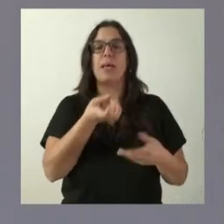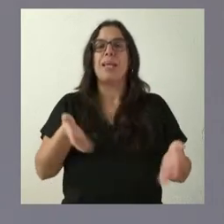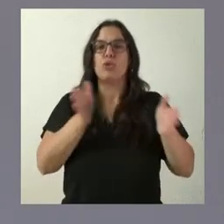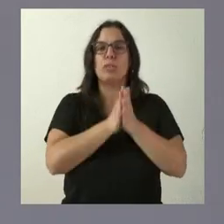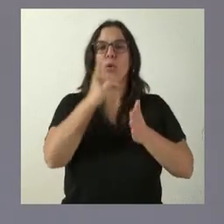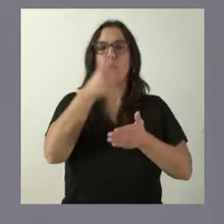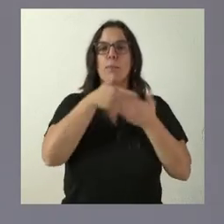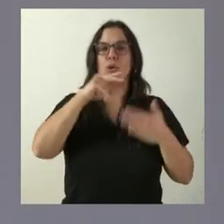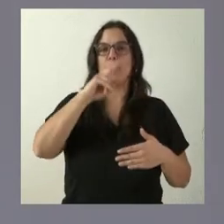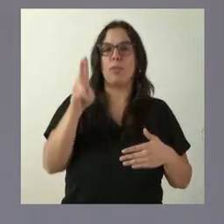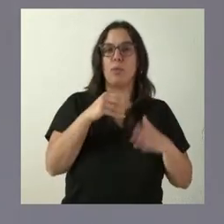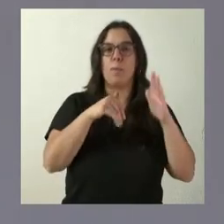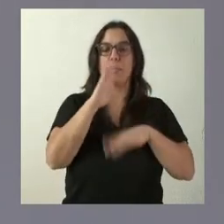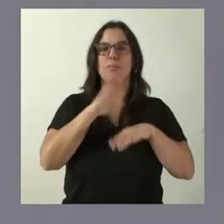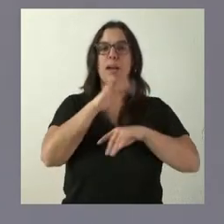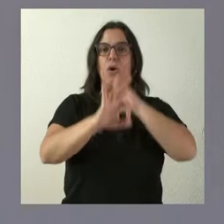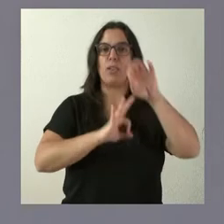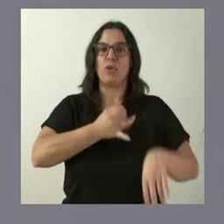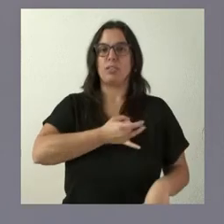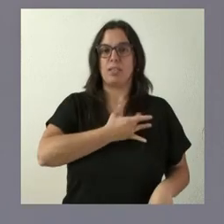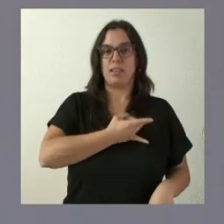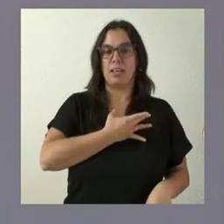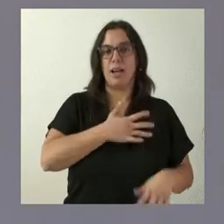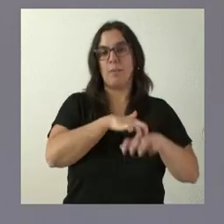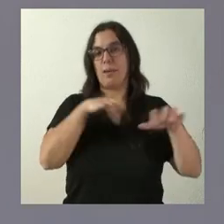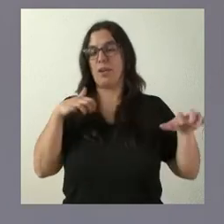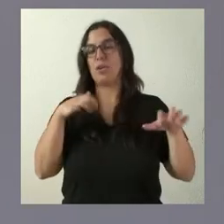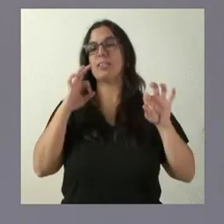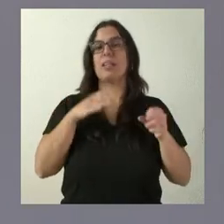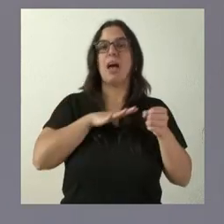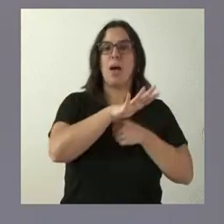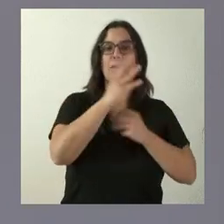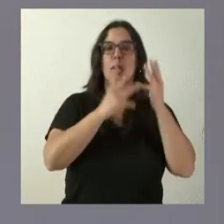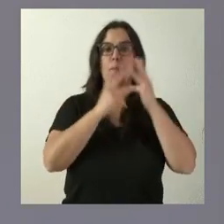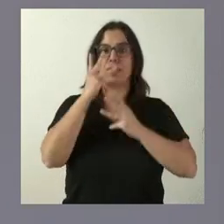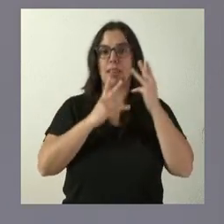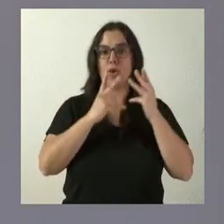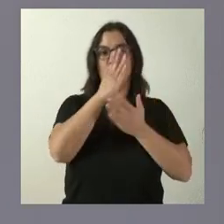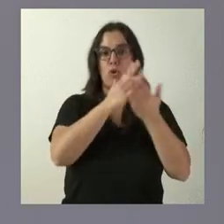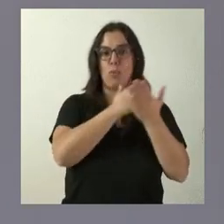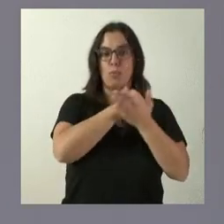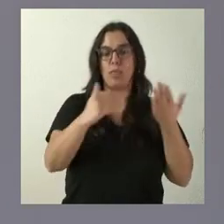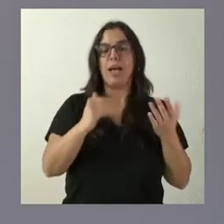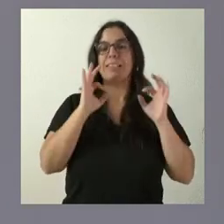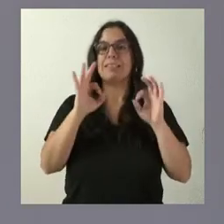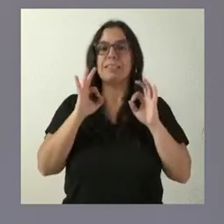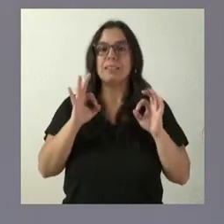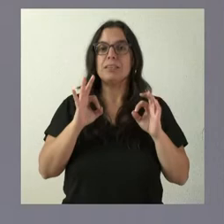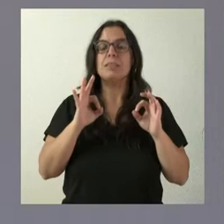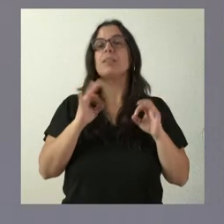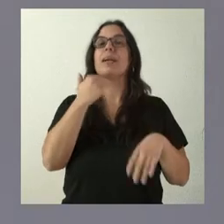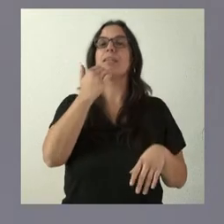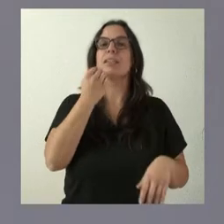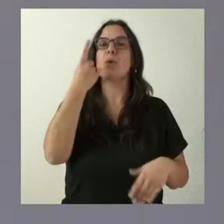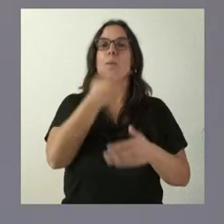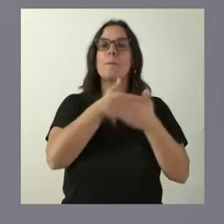de euros a las organizaciones sindicales con más representación en el ámbito de la Administración de la Comunidad. En concreto, hablamos de casi un